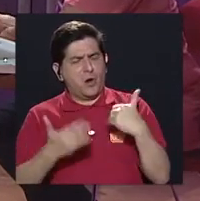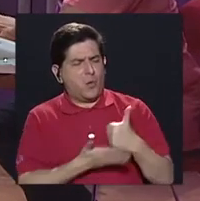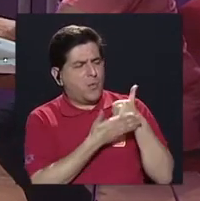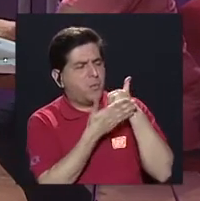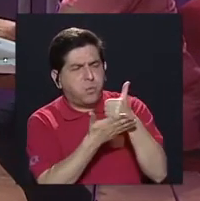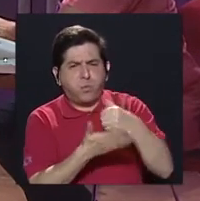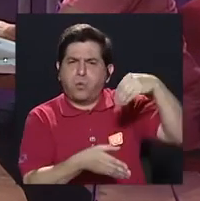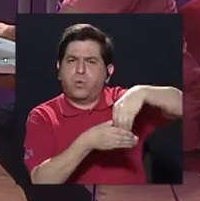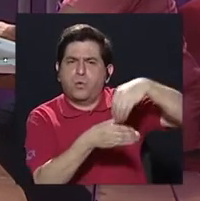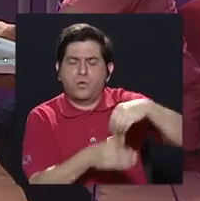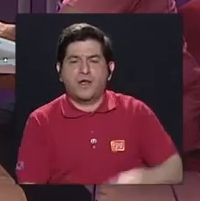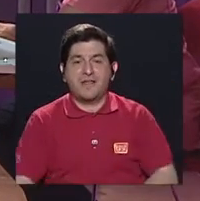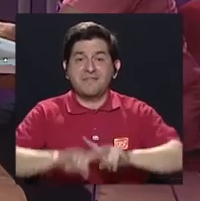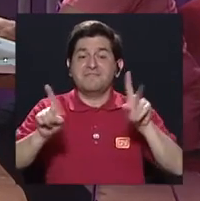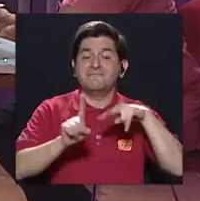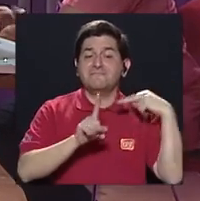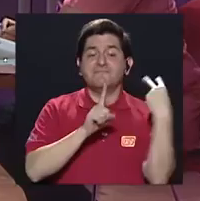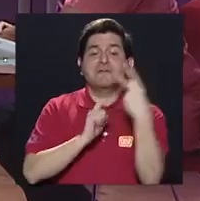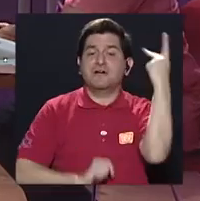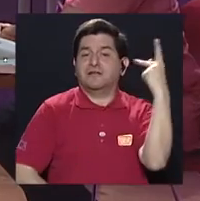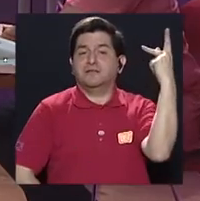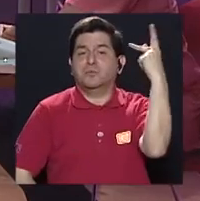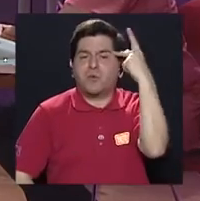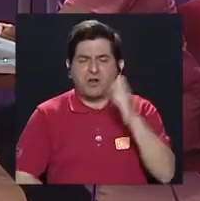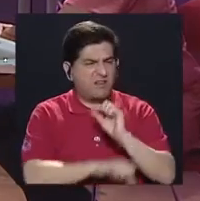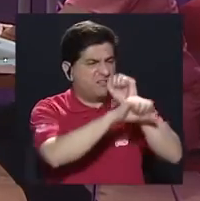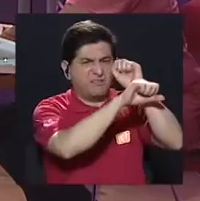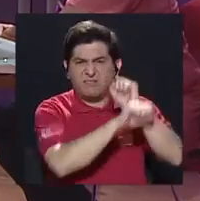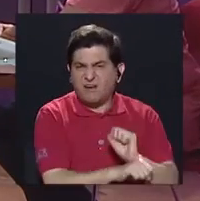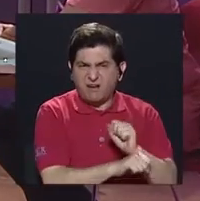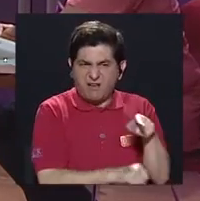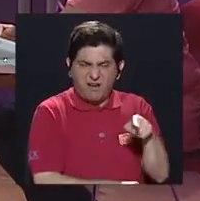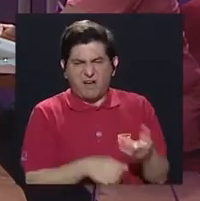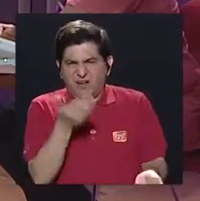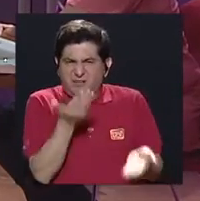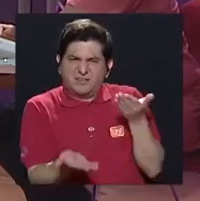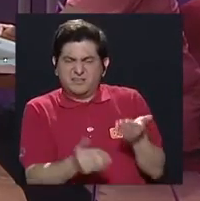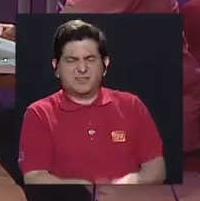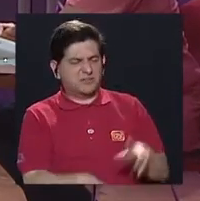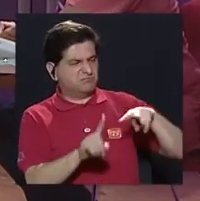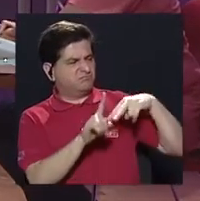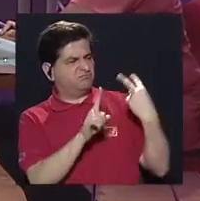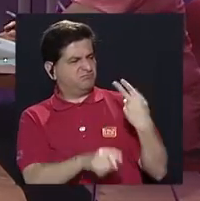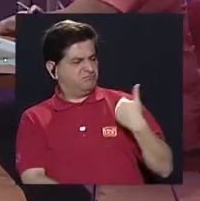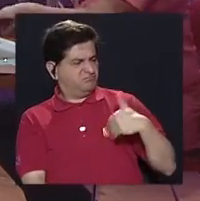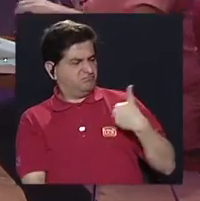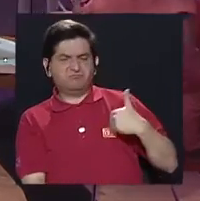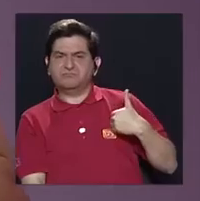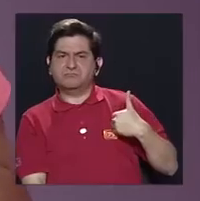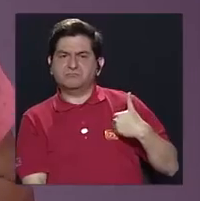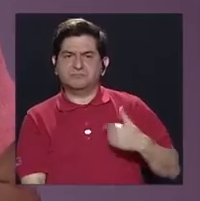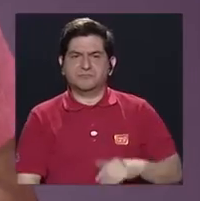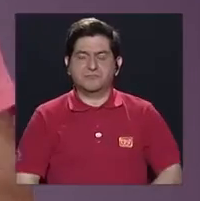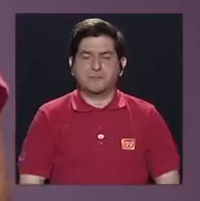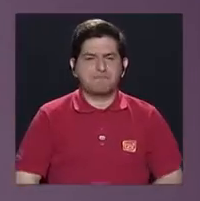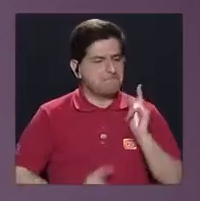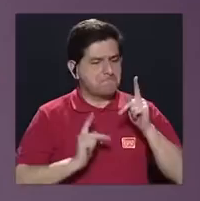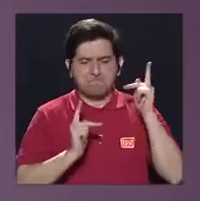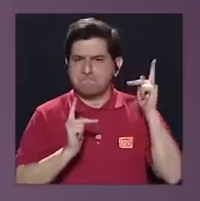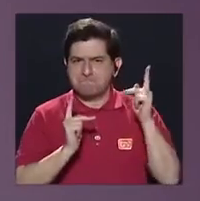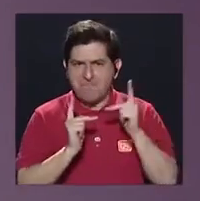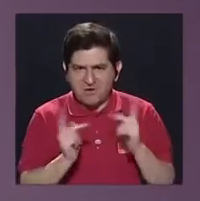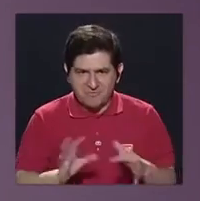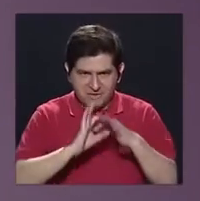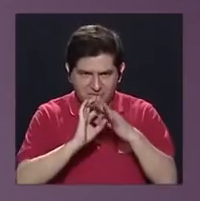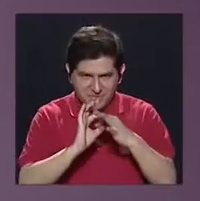aportar, porque es una visión muy distinta, la política tradicionalmente ha sido vista desde una perspectiva masculina. Perfecto. A